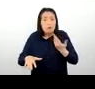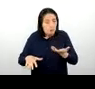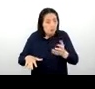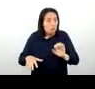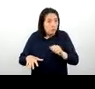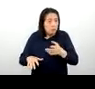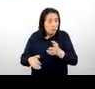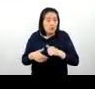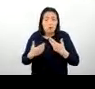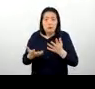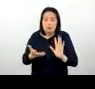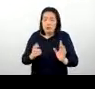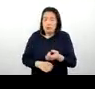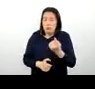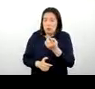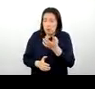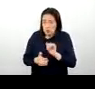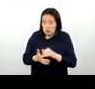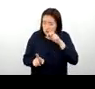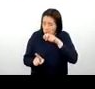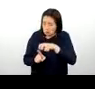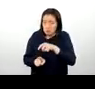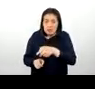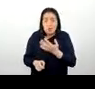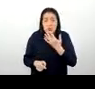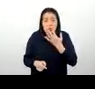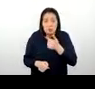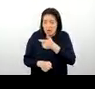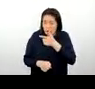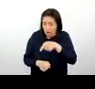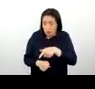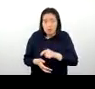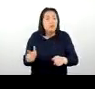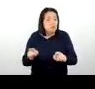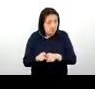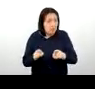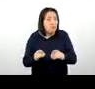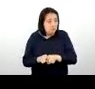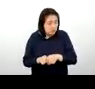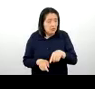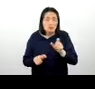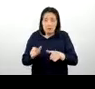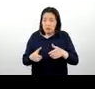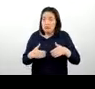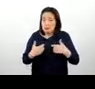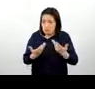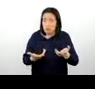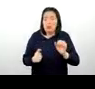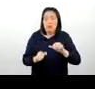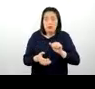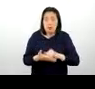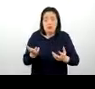prácticamente no solamente observar el color de las aguas, sino que también interactuar con la